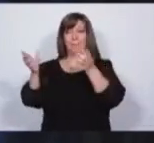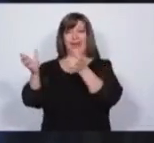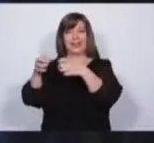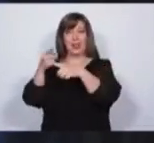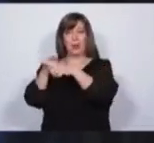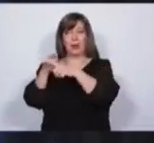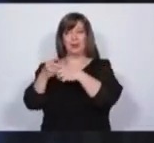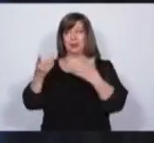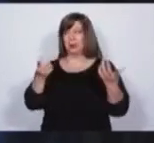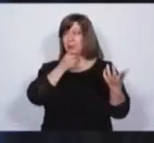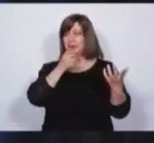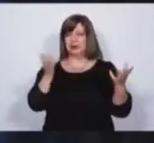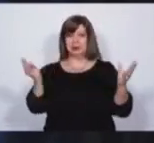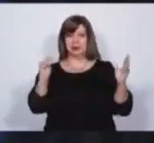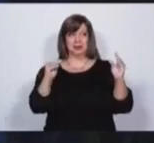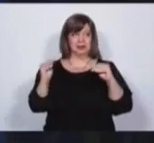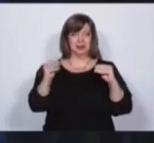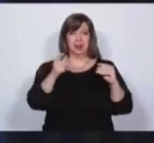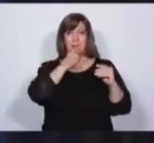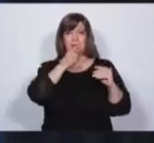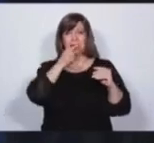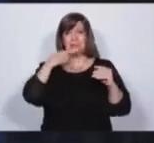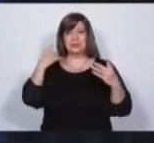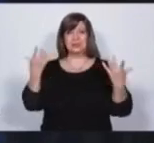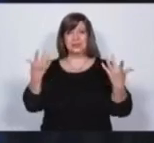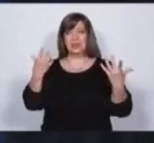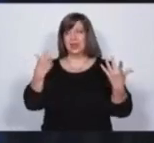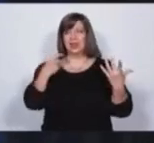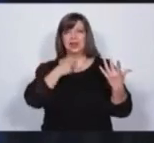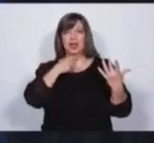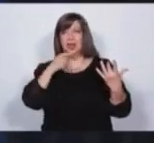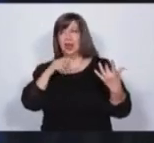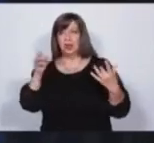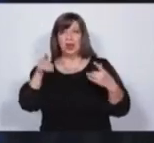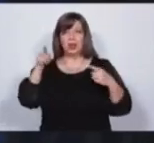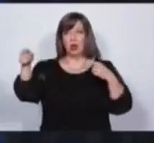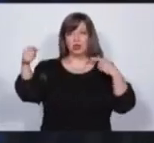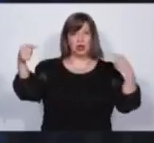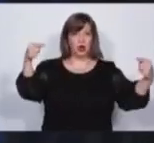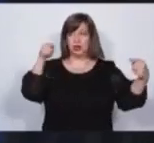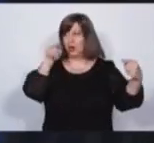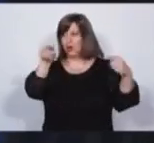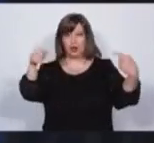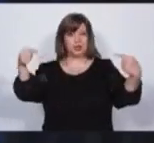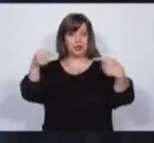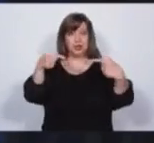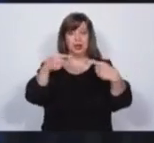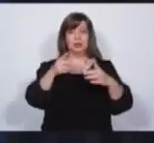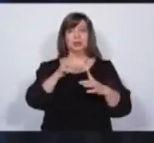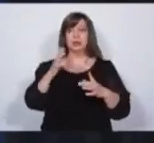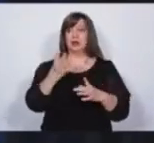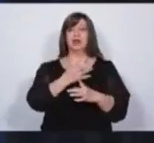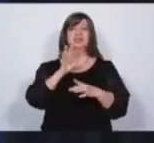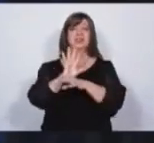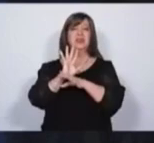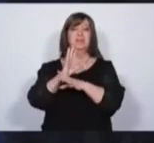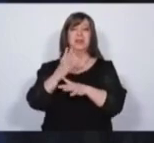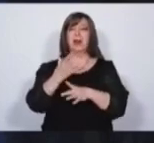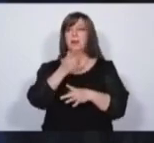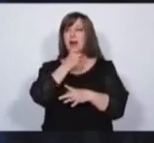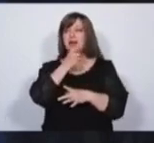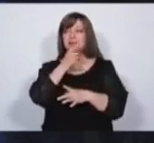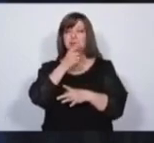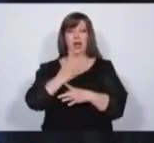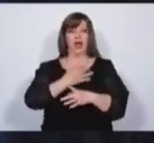todo el poder. Están enseguecidos y se sacan los ojos. Y esto redunda en un mayor autoritarismo, en una mayor criminalización,